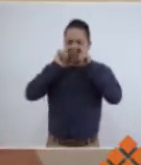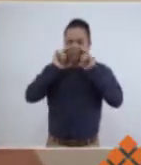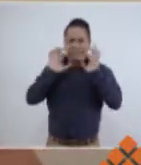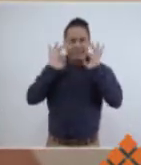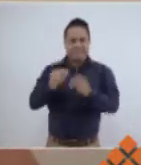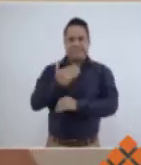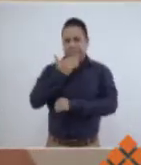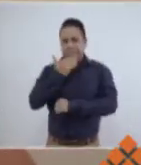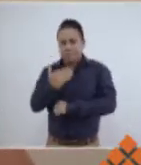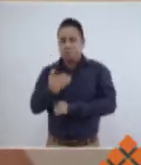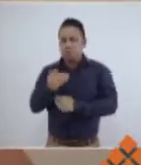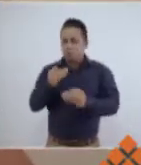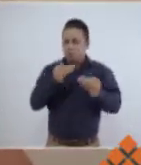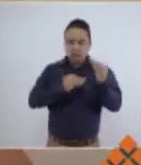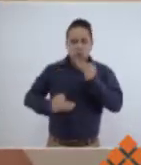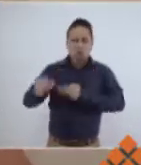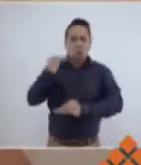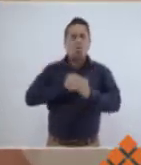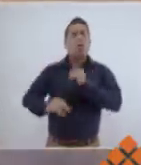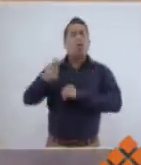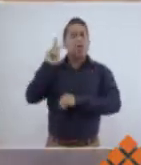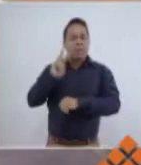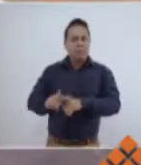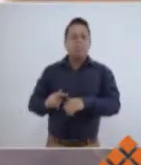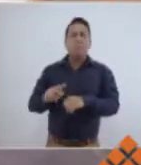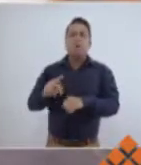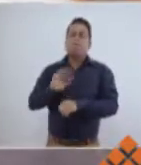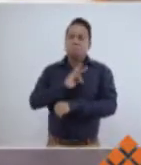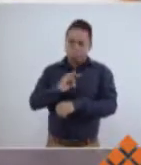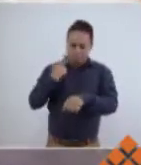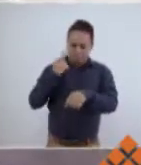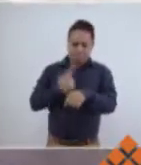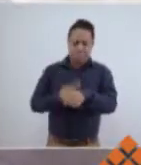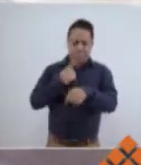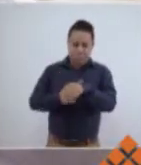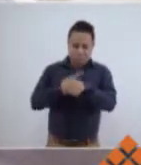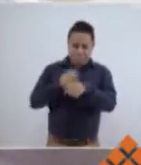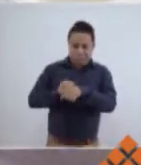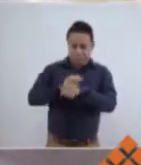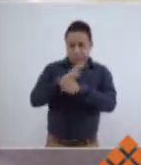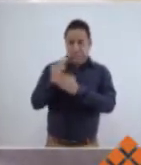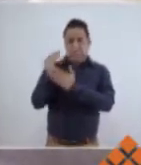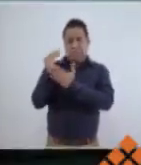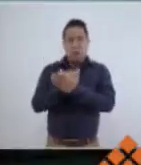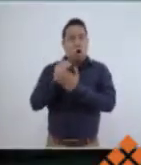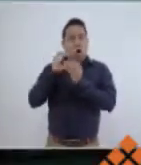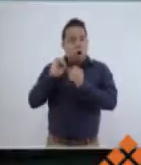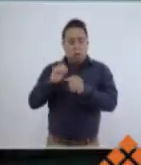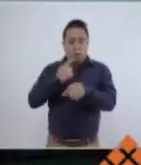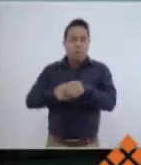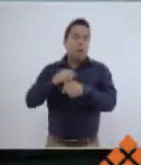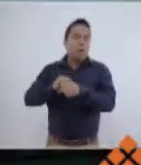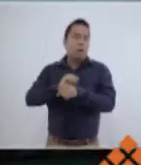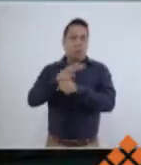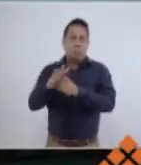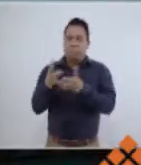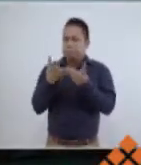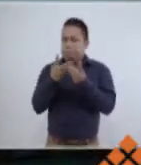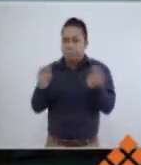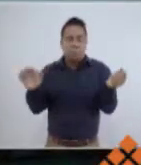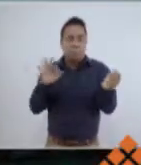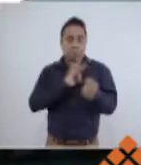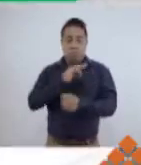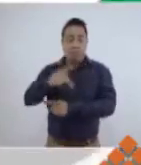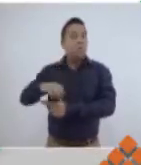cubrebocas, podemos disminuir o desaparecer el COVID-19 de nuestro Estado.